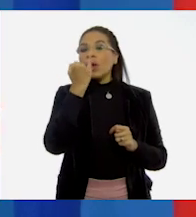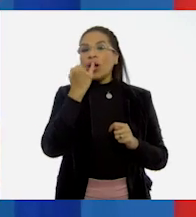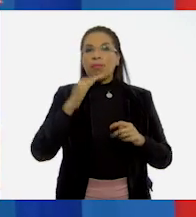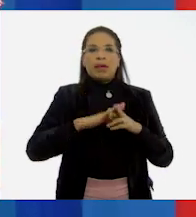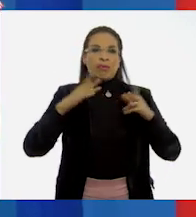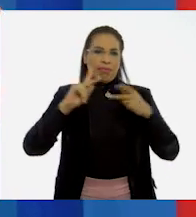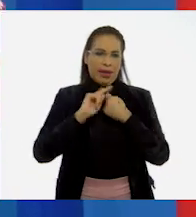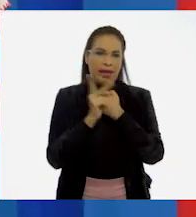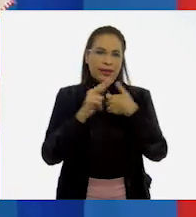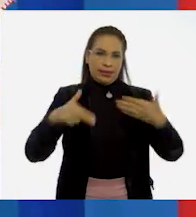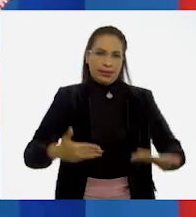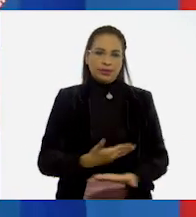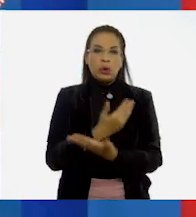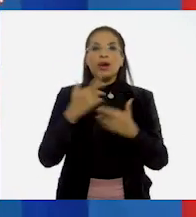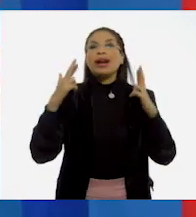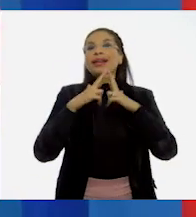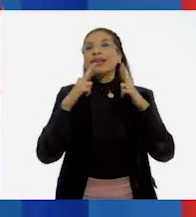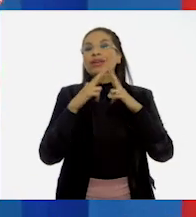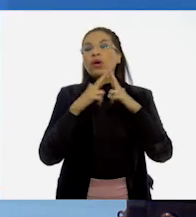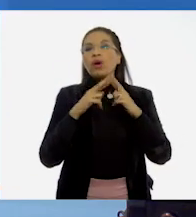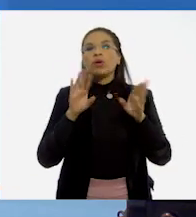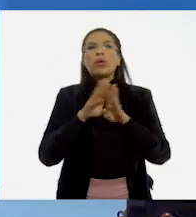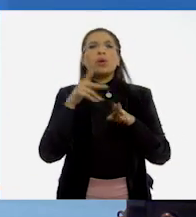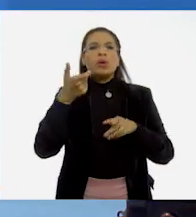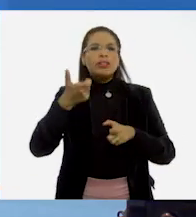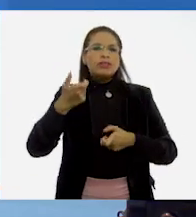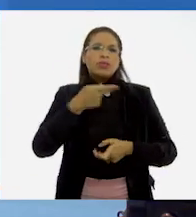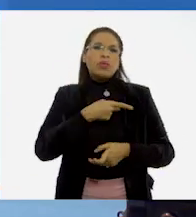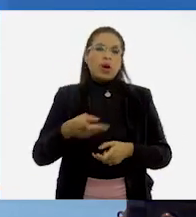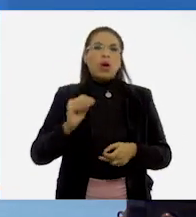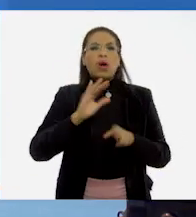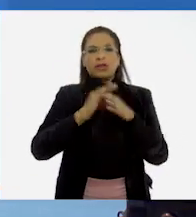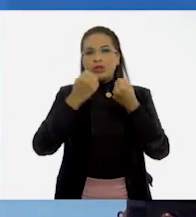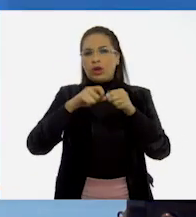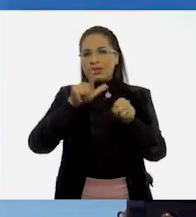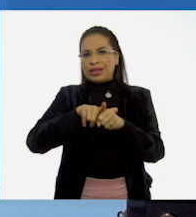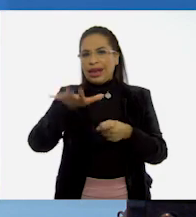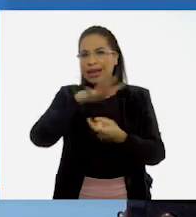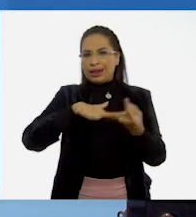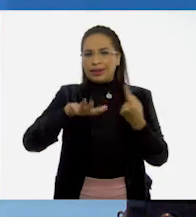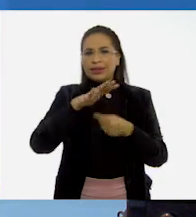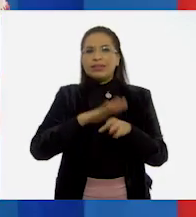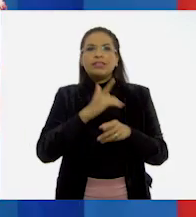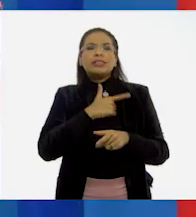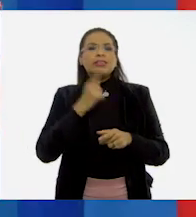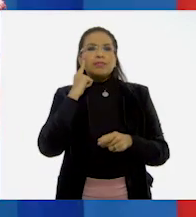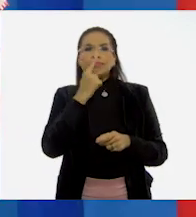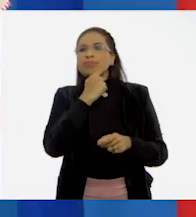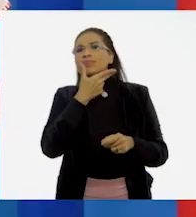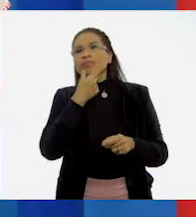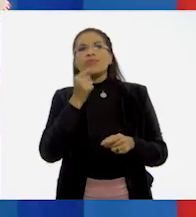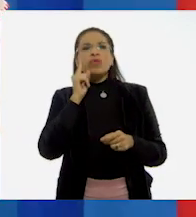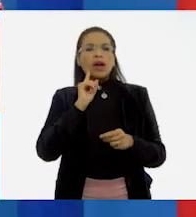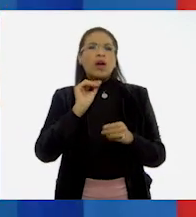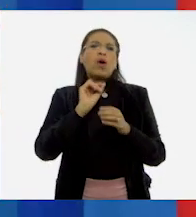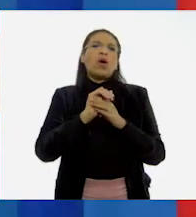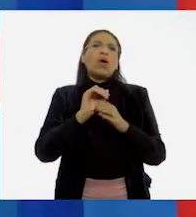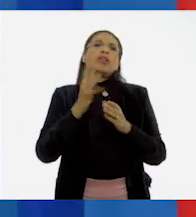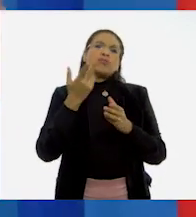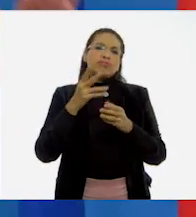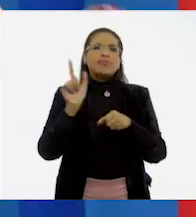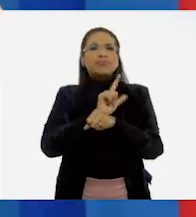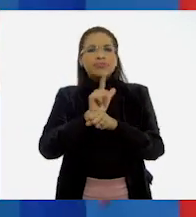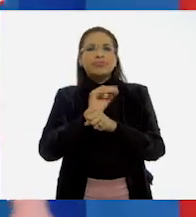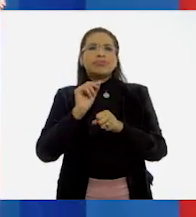la nacionalidad, religión, condición económica o social, orientación sexual, ideología política o